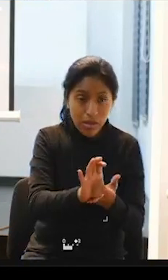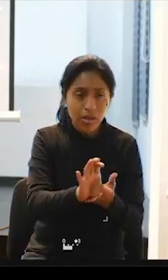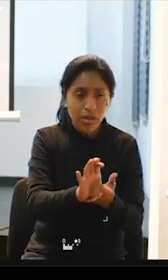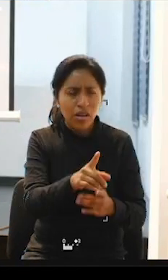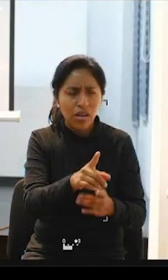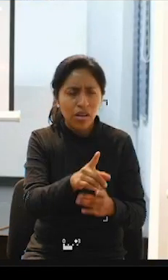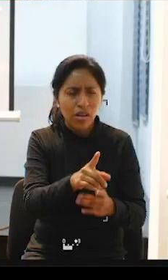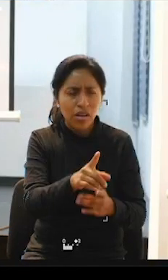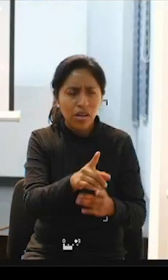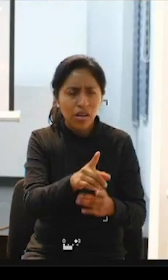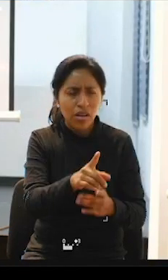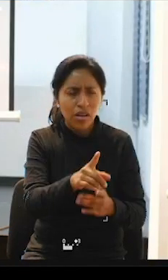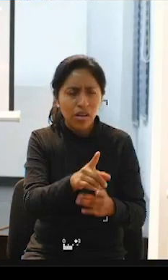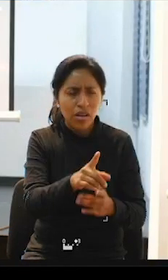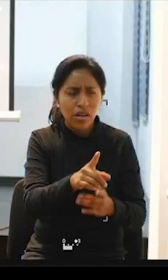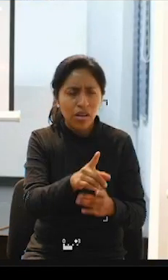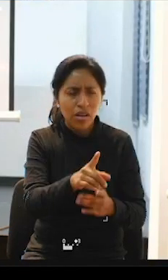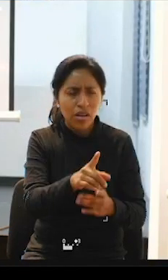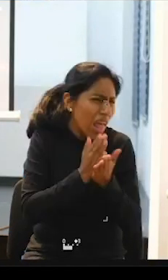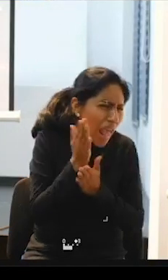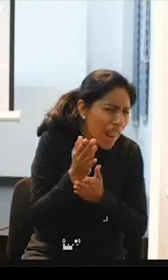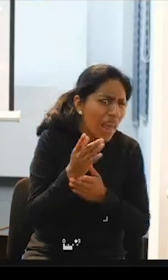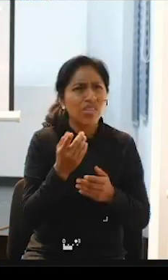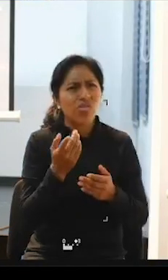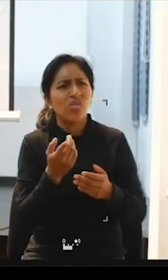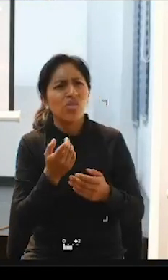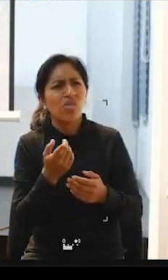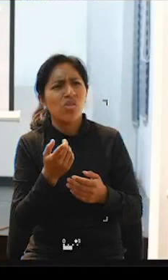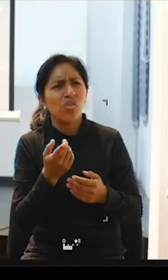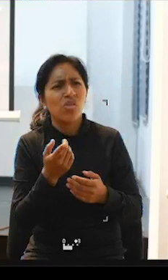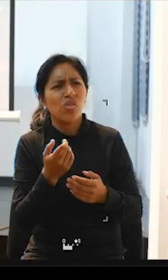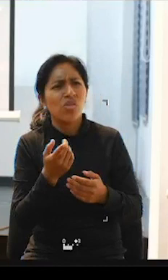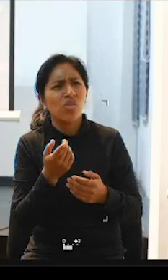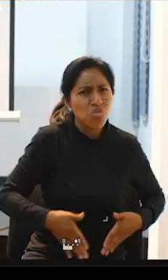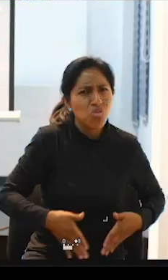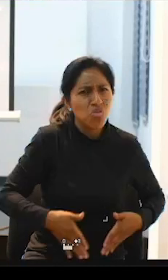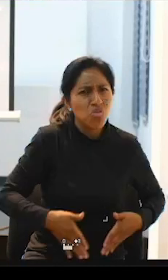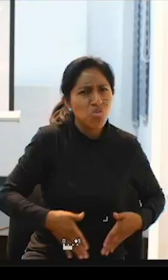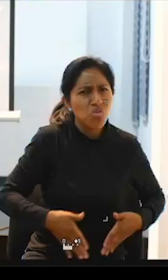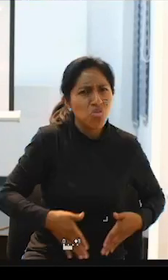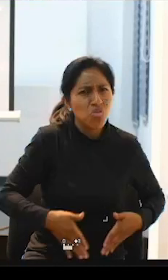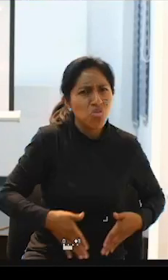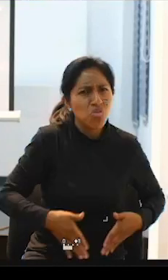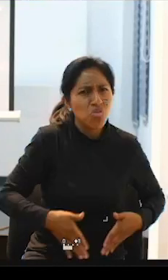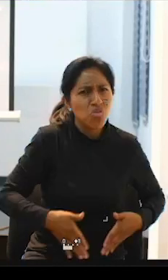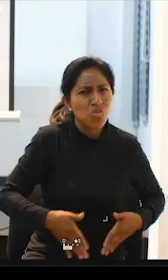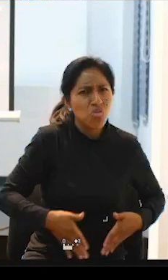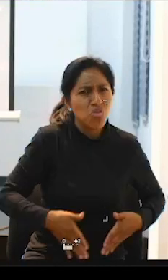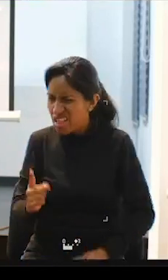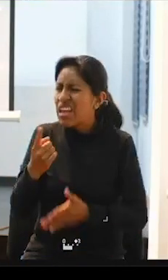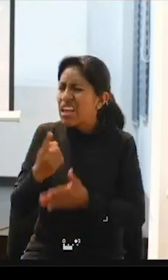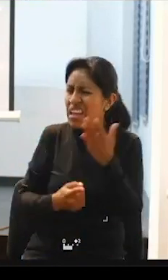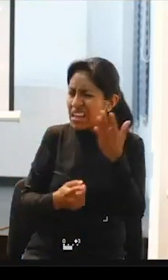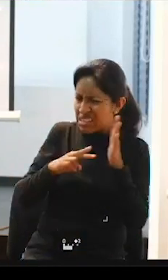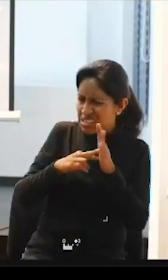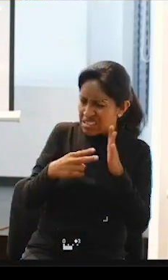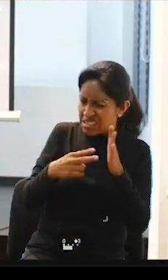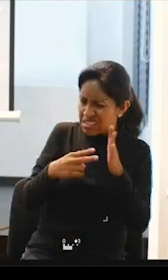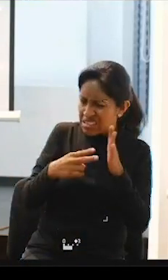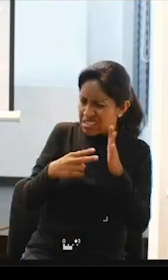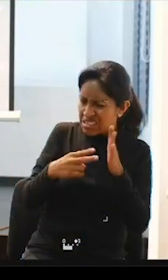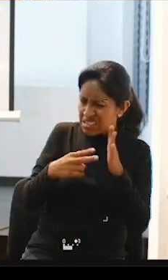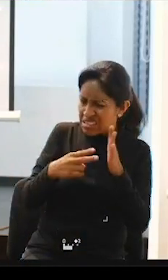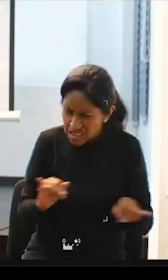conoce sus derechos o no tiene una organización un centro independiente que brinde estos servicios porque se le